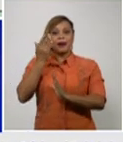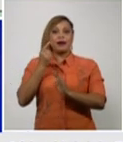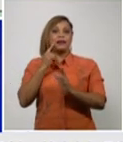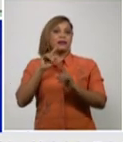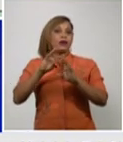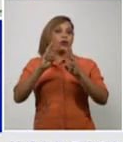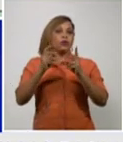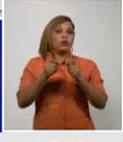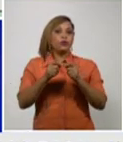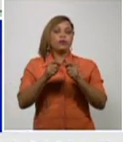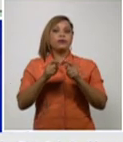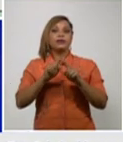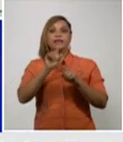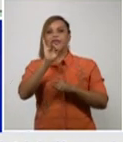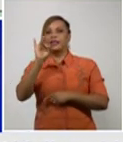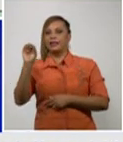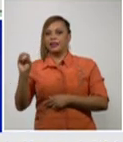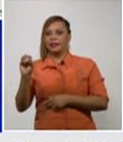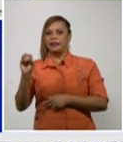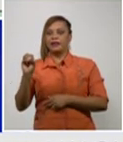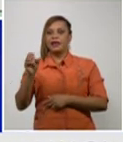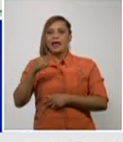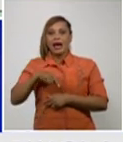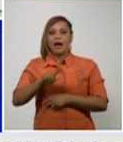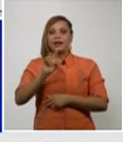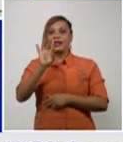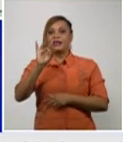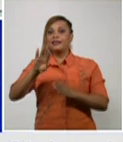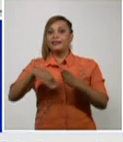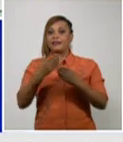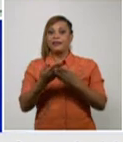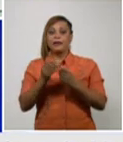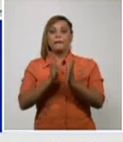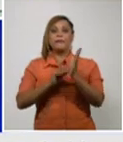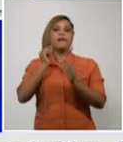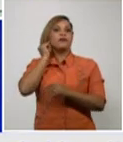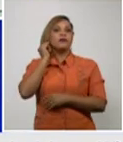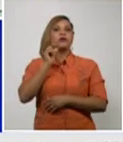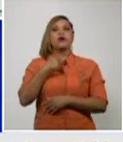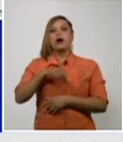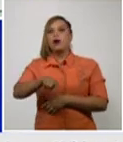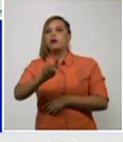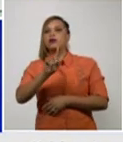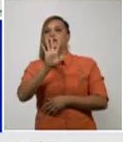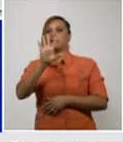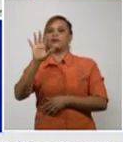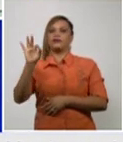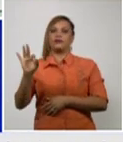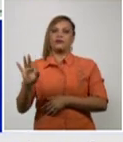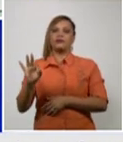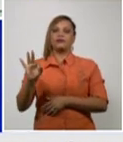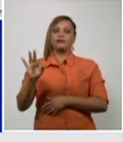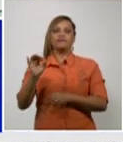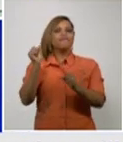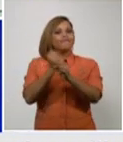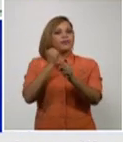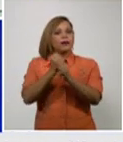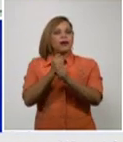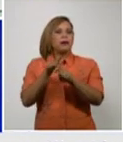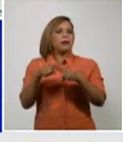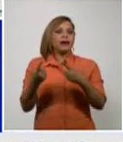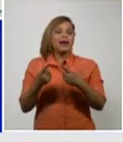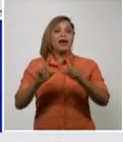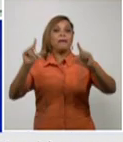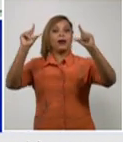enero con 70 y ya en 15 días en febrero vamos por 58 trabajamos para que esto se